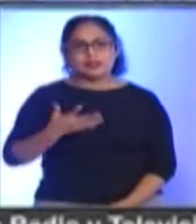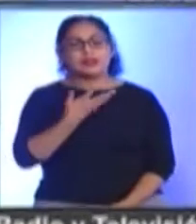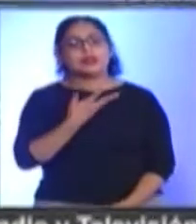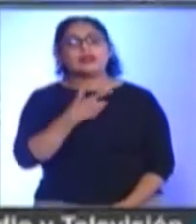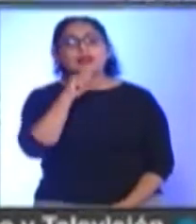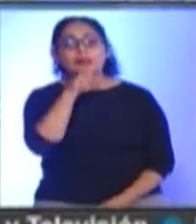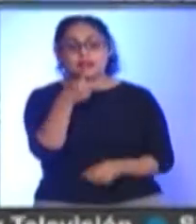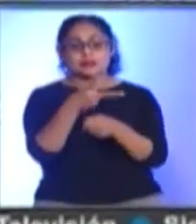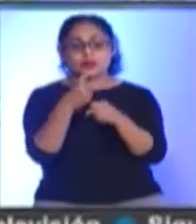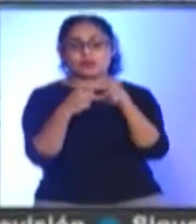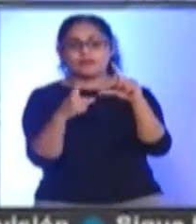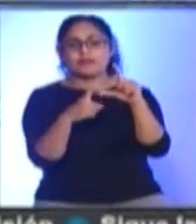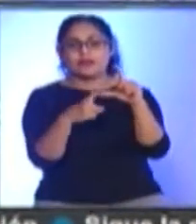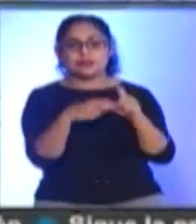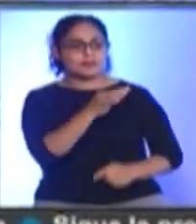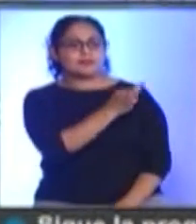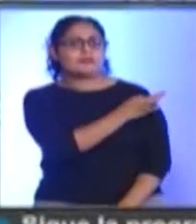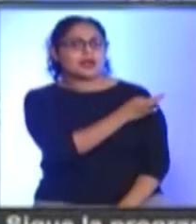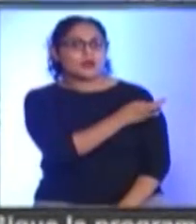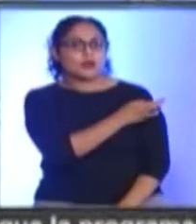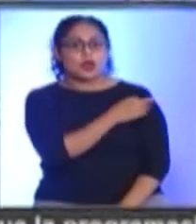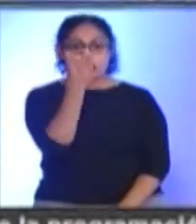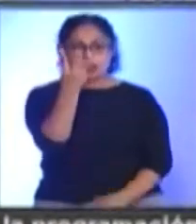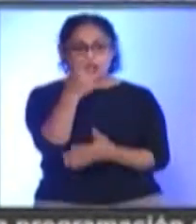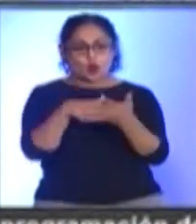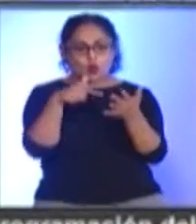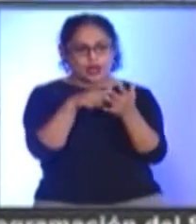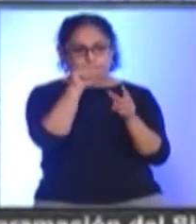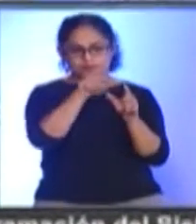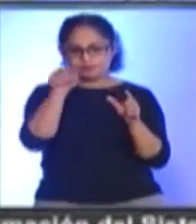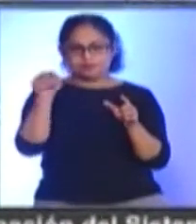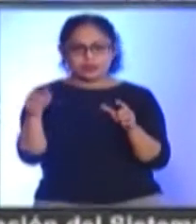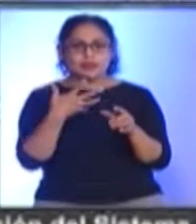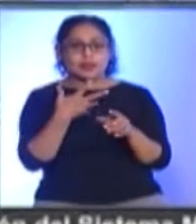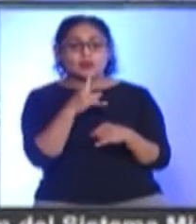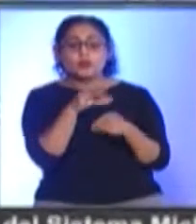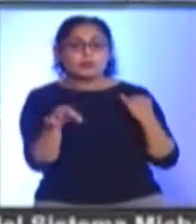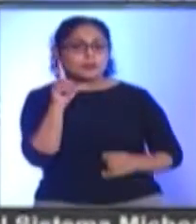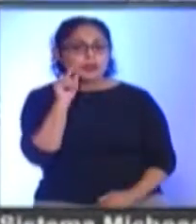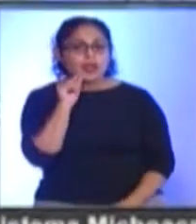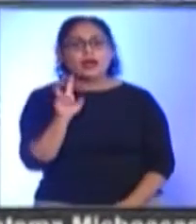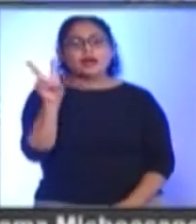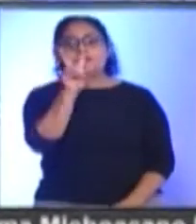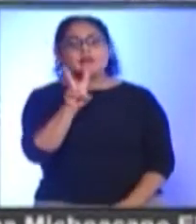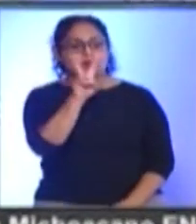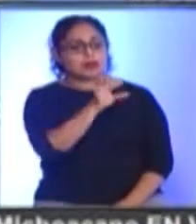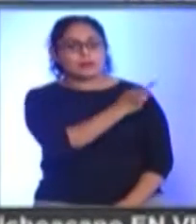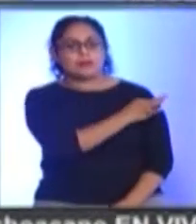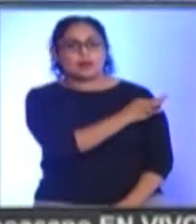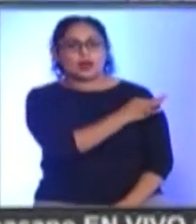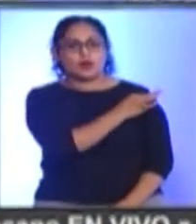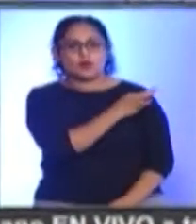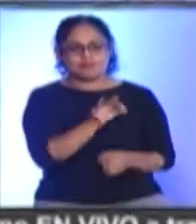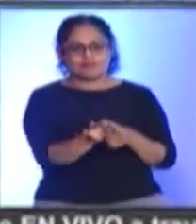biológico Pfizer En los tres macrocentros que se han instalado en la capital michoacana El viernes se vacunará en las